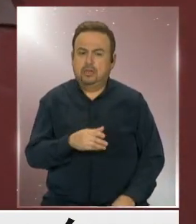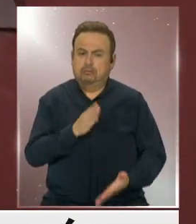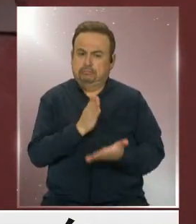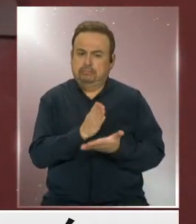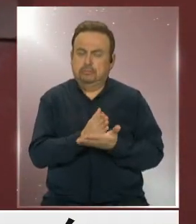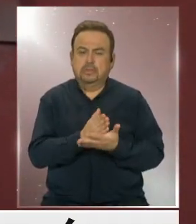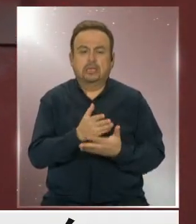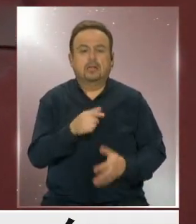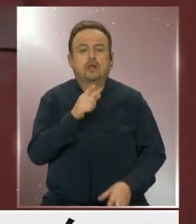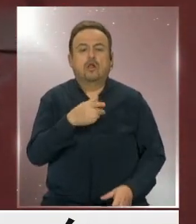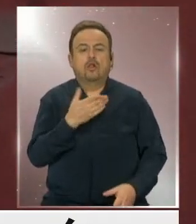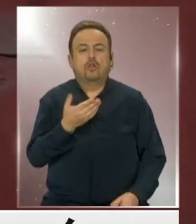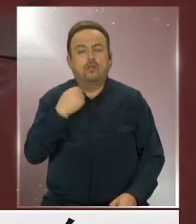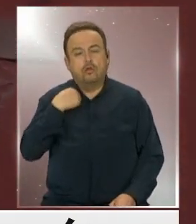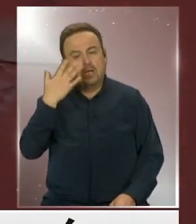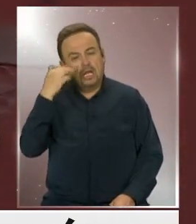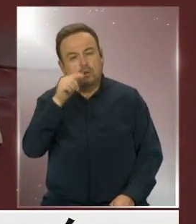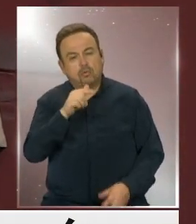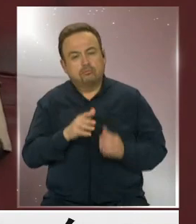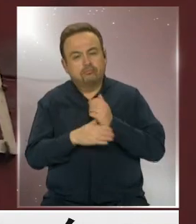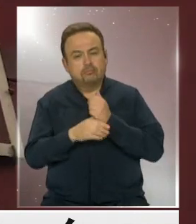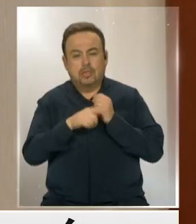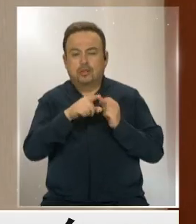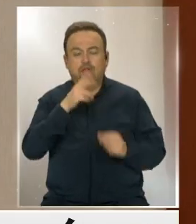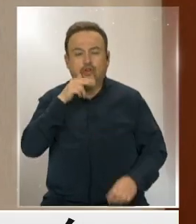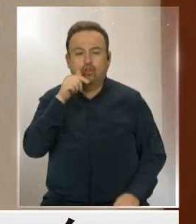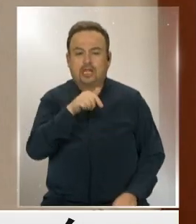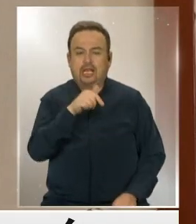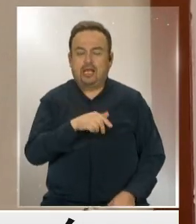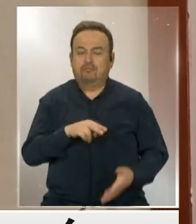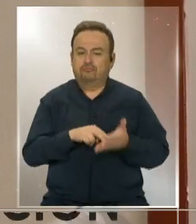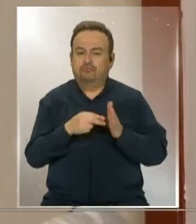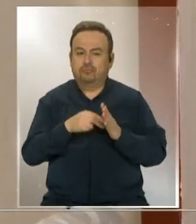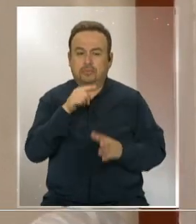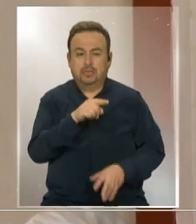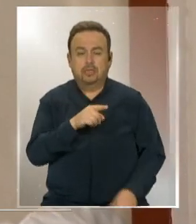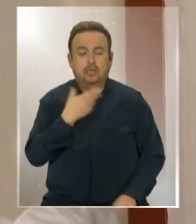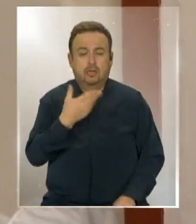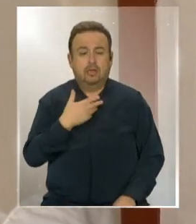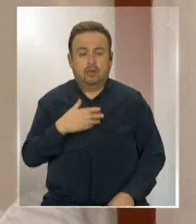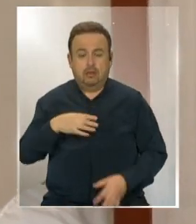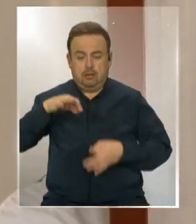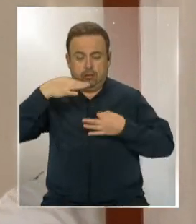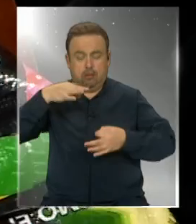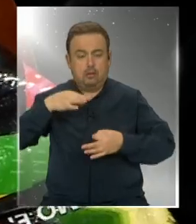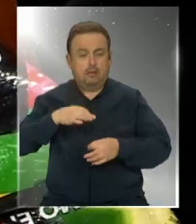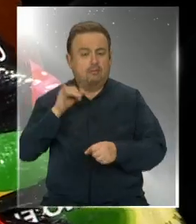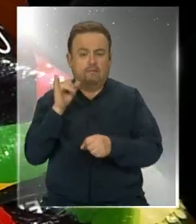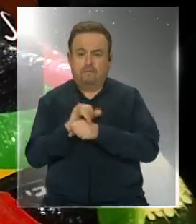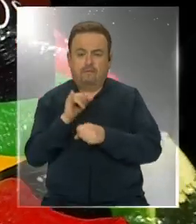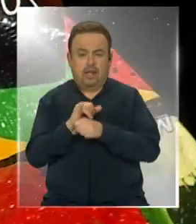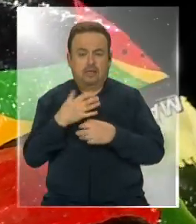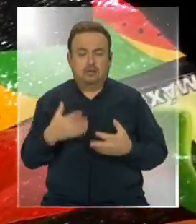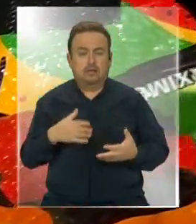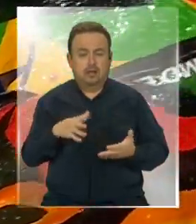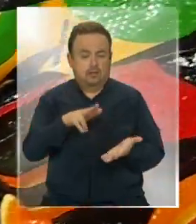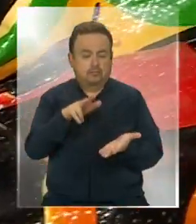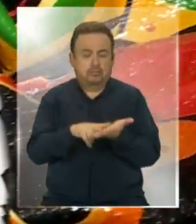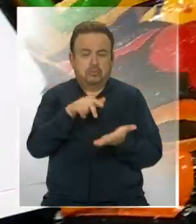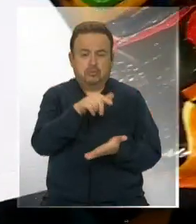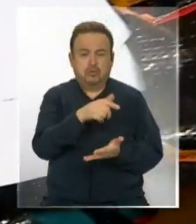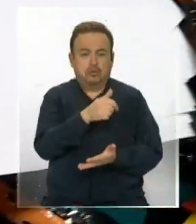¿Y dónde crees tú que está la irregularidad acá? En la notaría. Esos poderes fueron totalmente irregulares. Esto está avalado